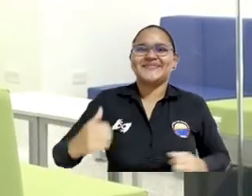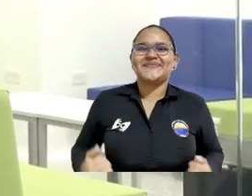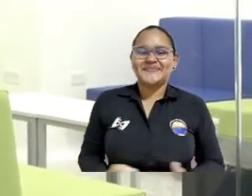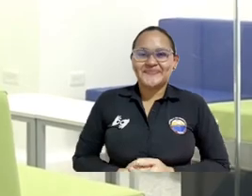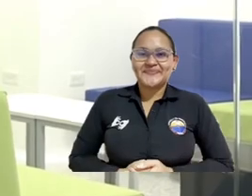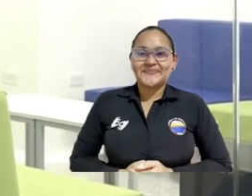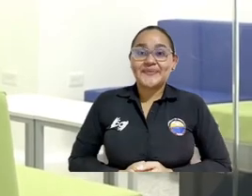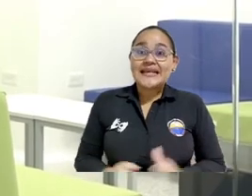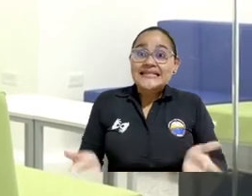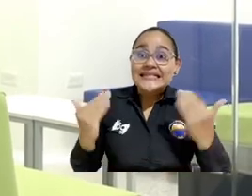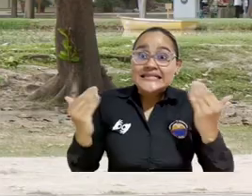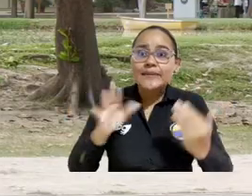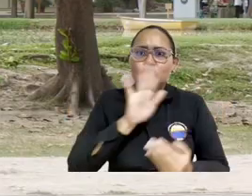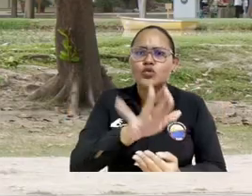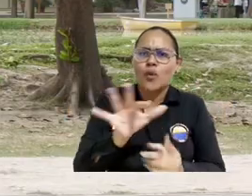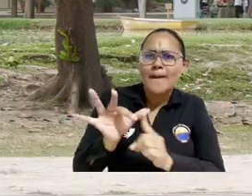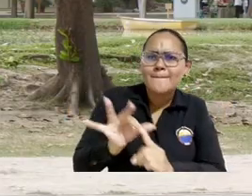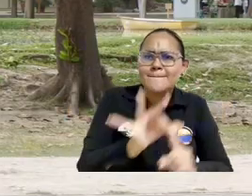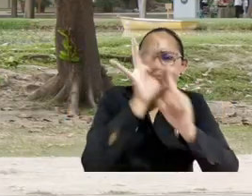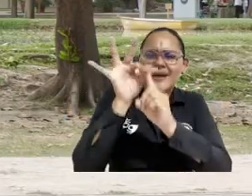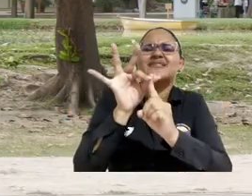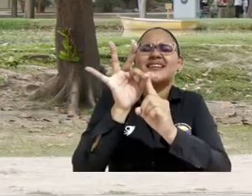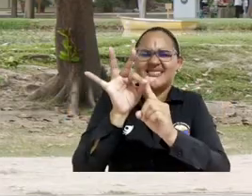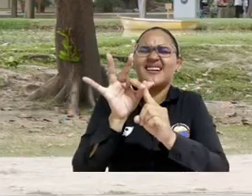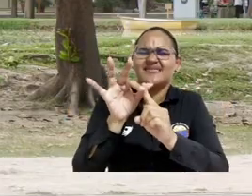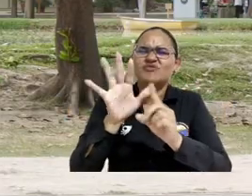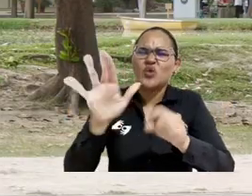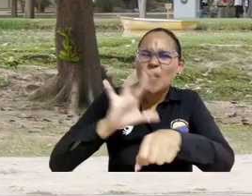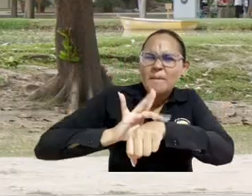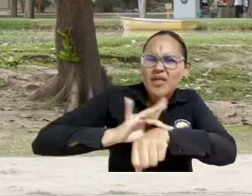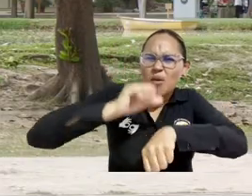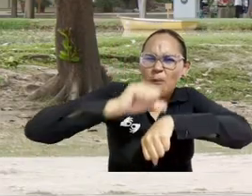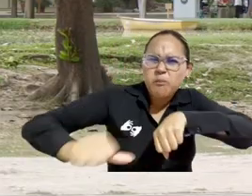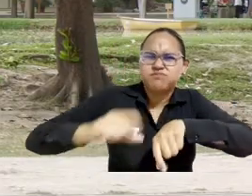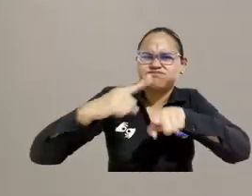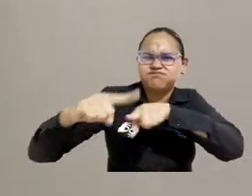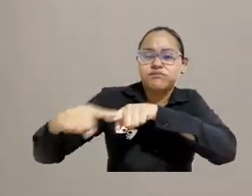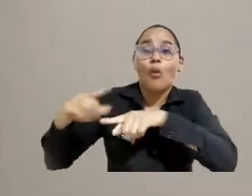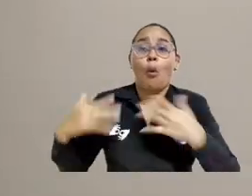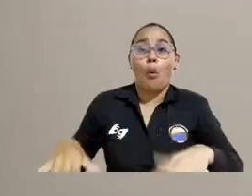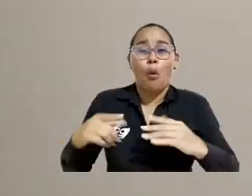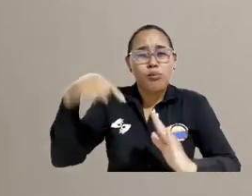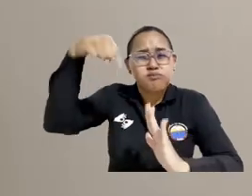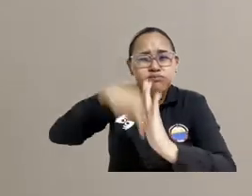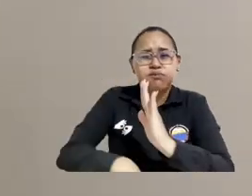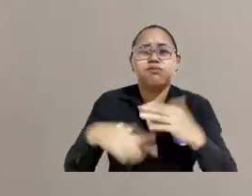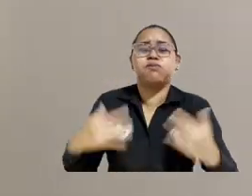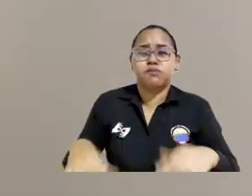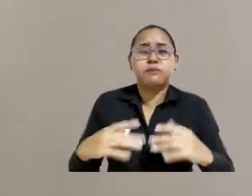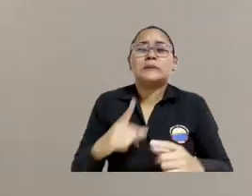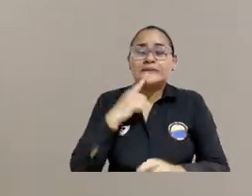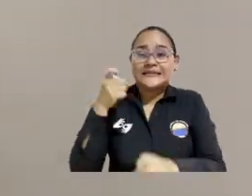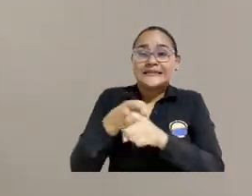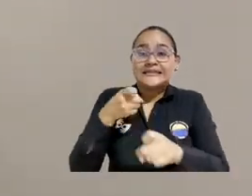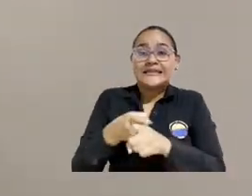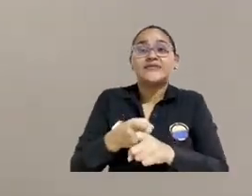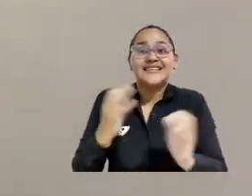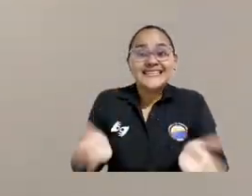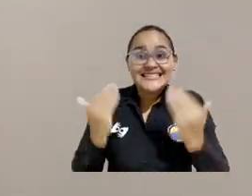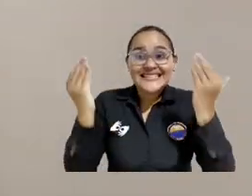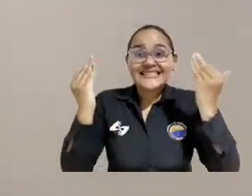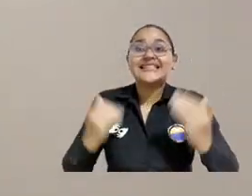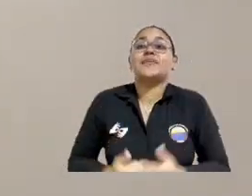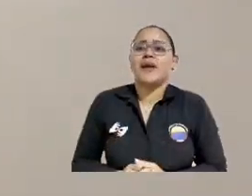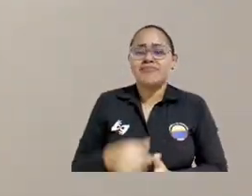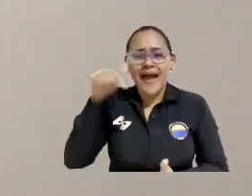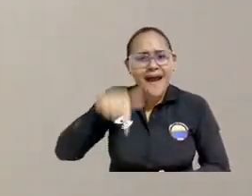La apertura de las especialidades clínico-quirúrgicas en Colombia son muy complejas, entonces es un gran paso para la universidad iniciar que